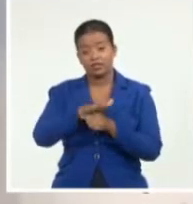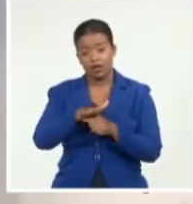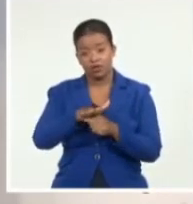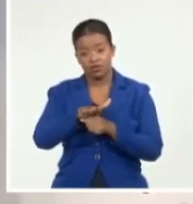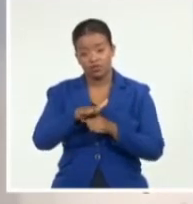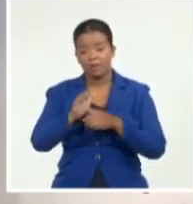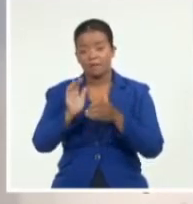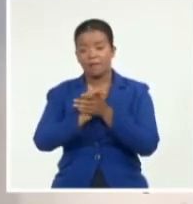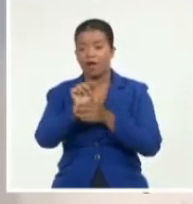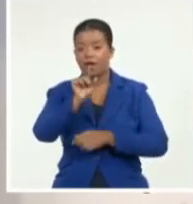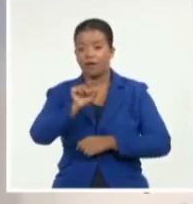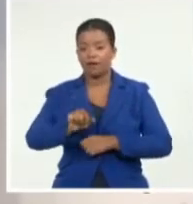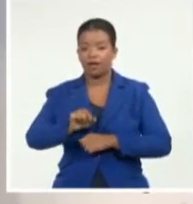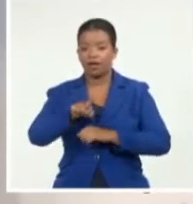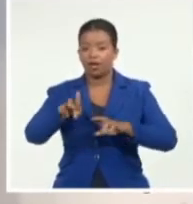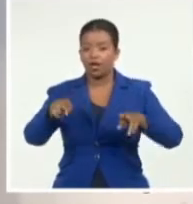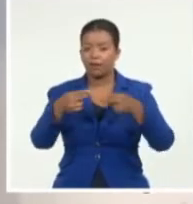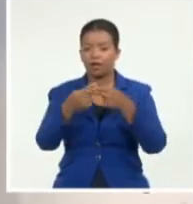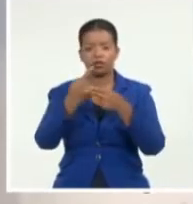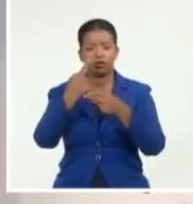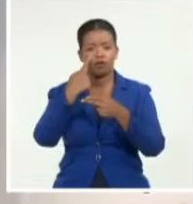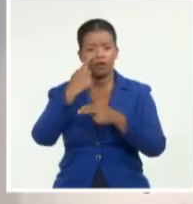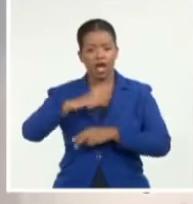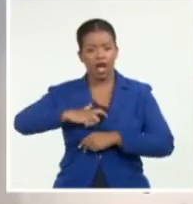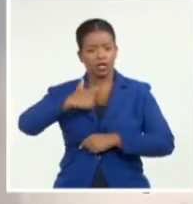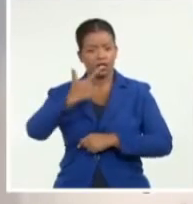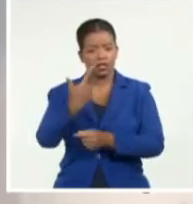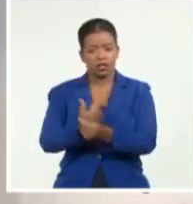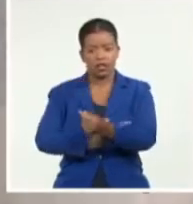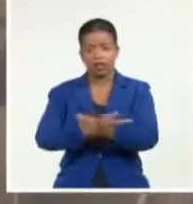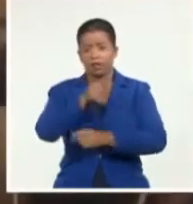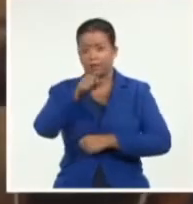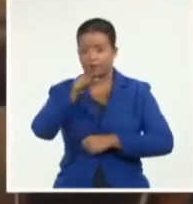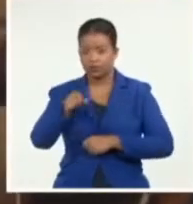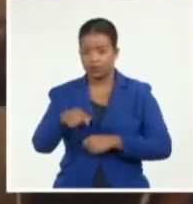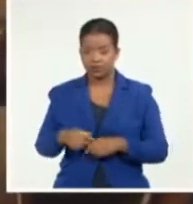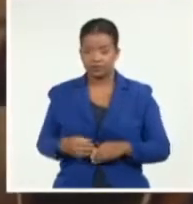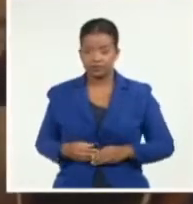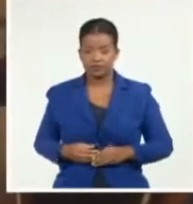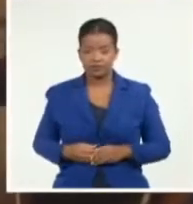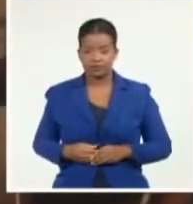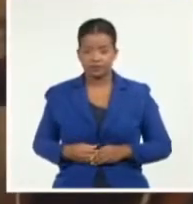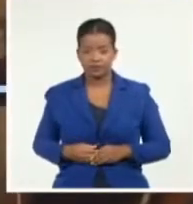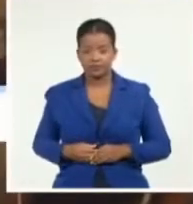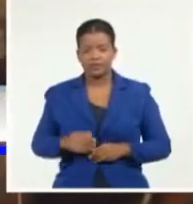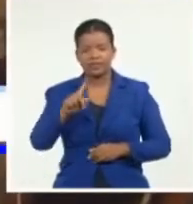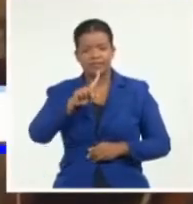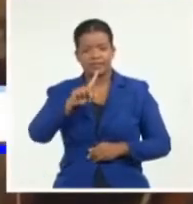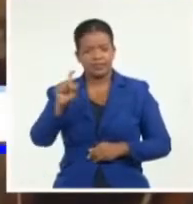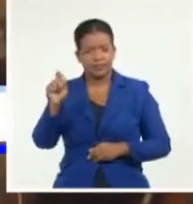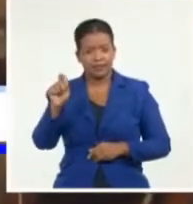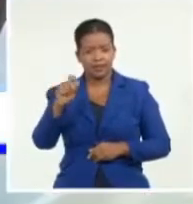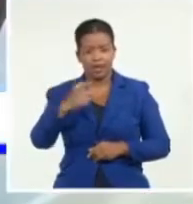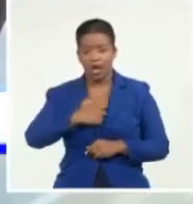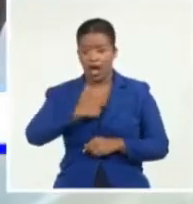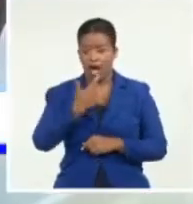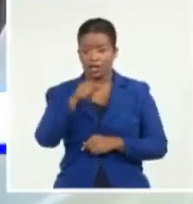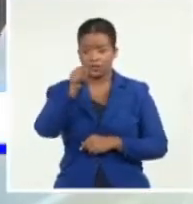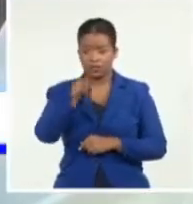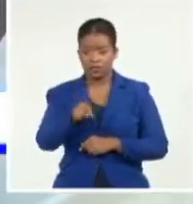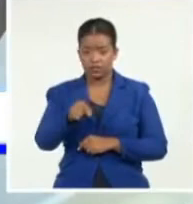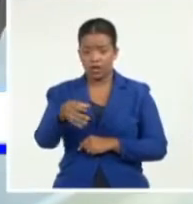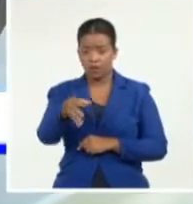encuentro permitió visibilizar el talento artístico del joven territorio. Más de 100 artistas de 10 de los 11 municipios de